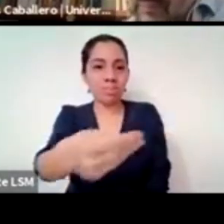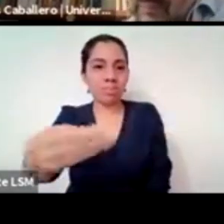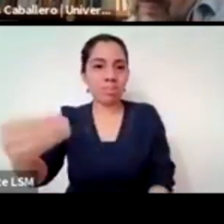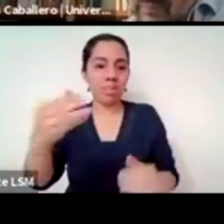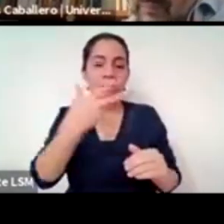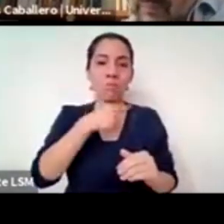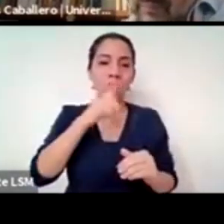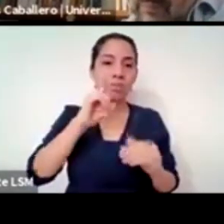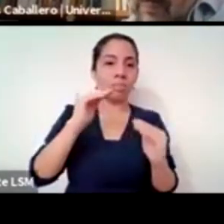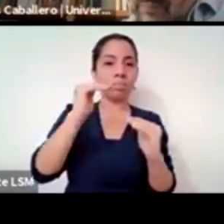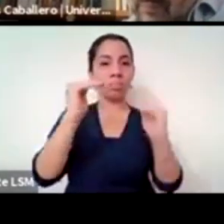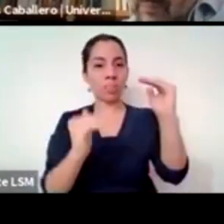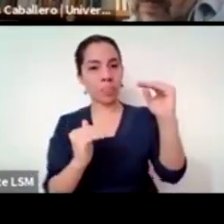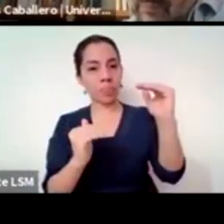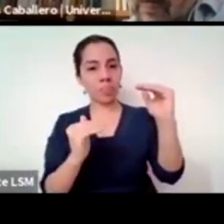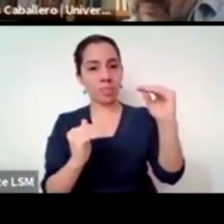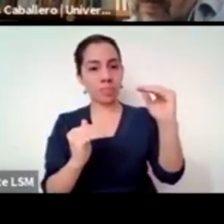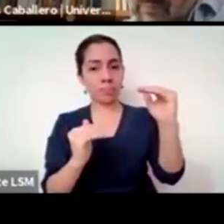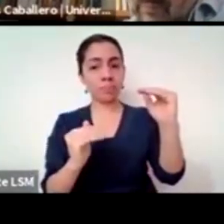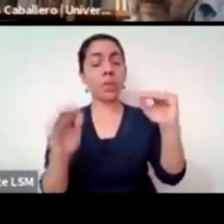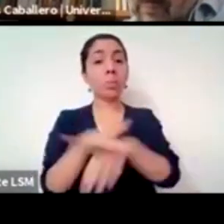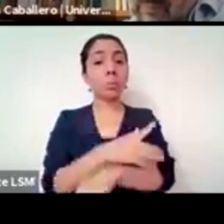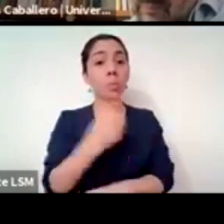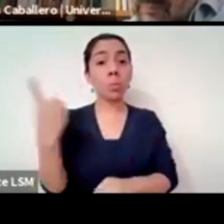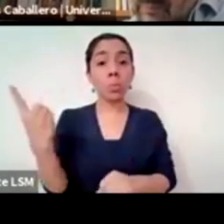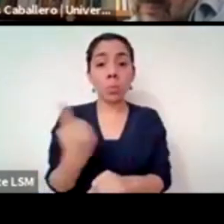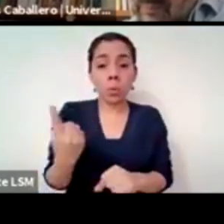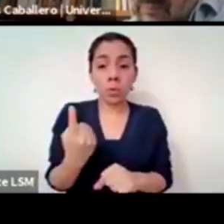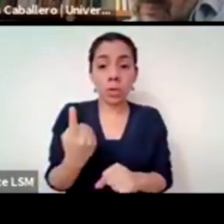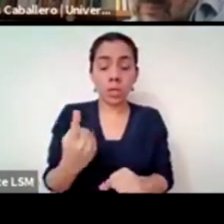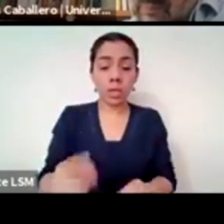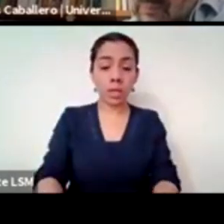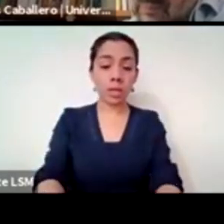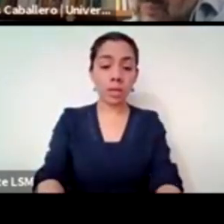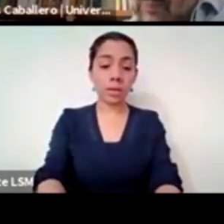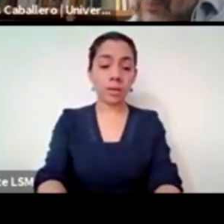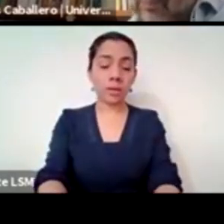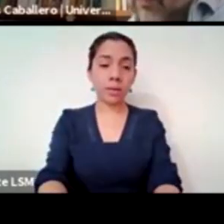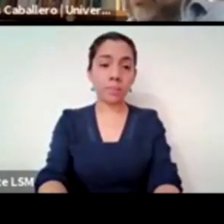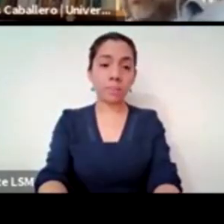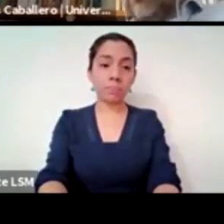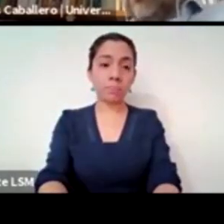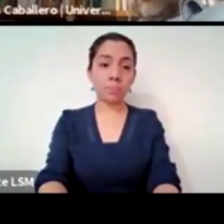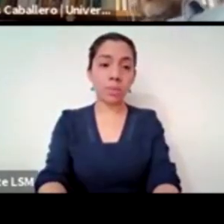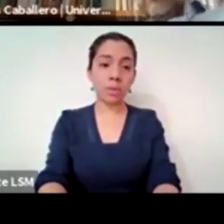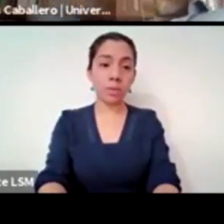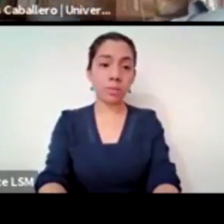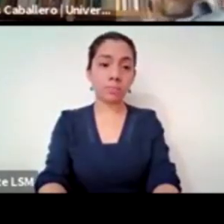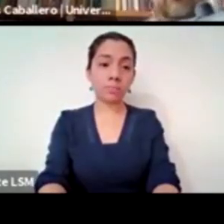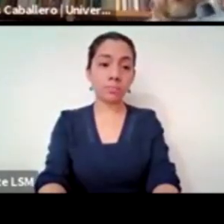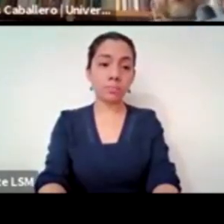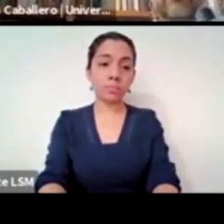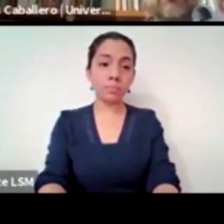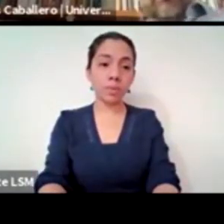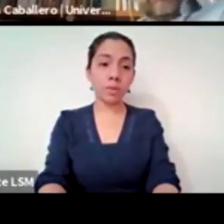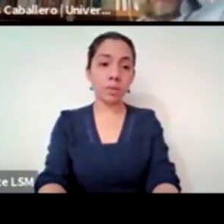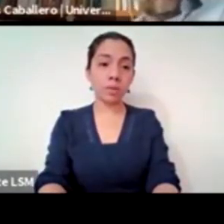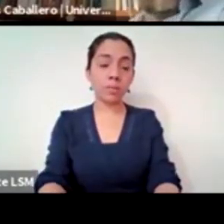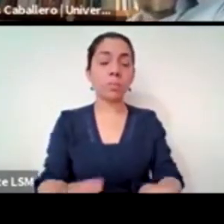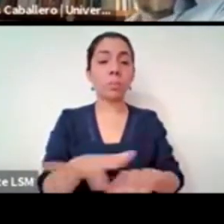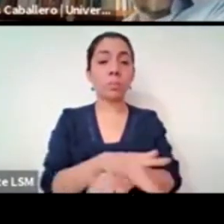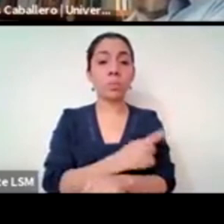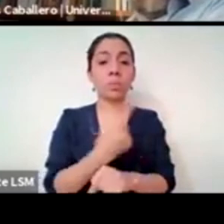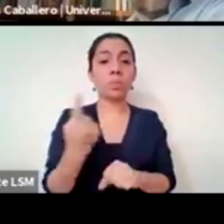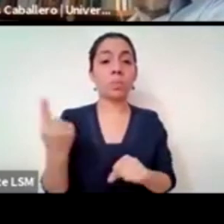son no solamente uno de los últimos y uno de los más eficaces sino también uno de los